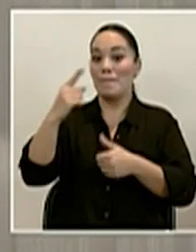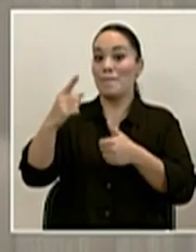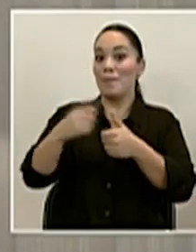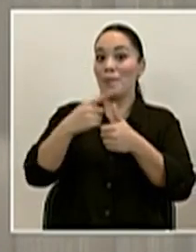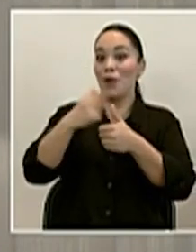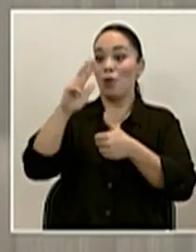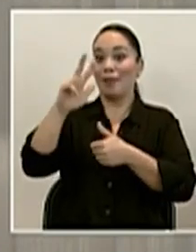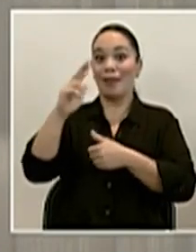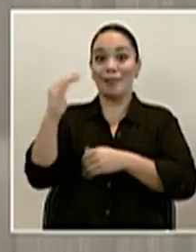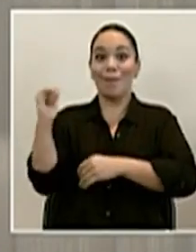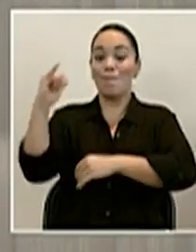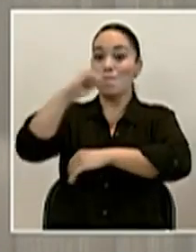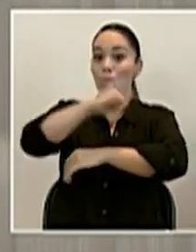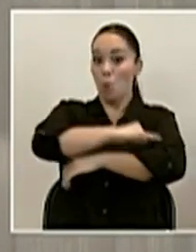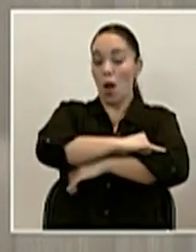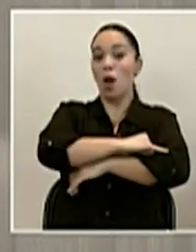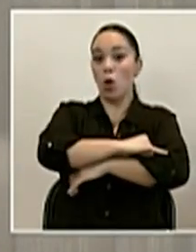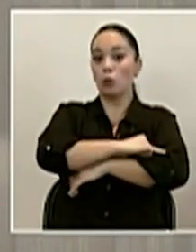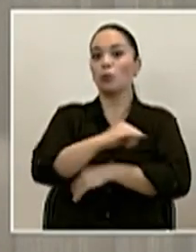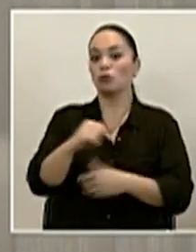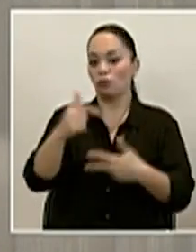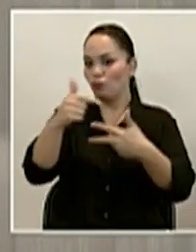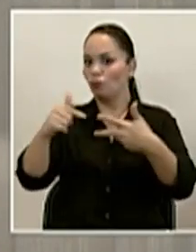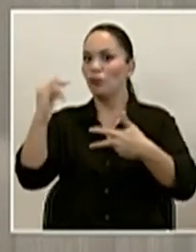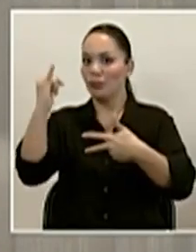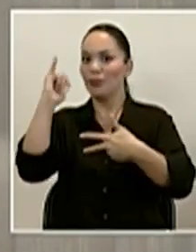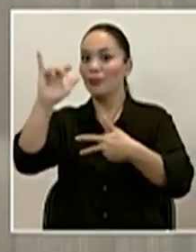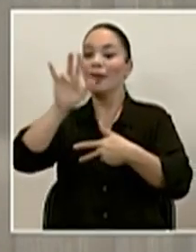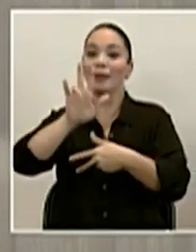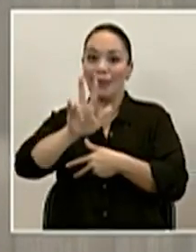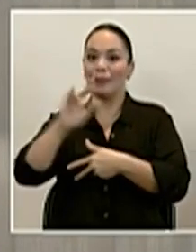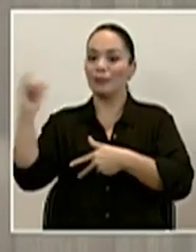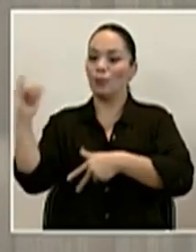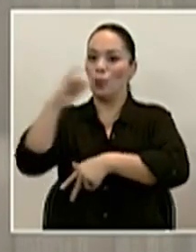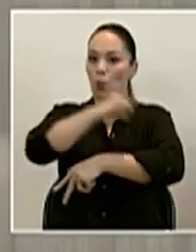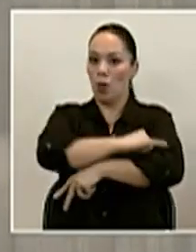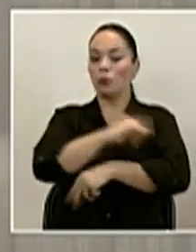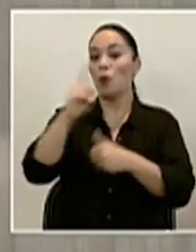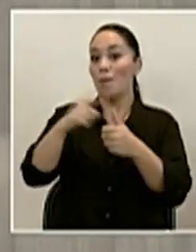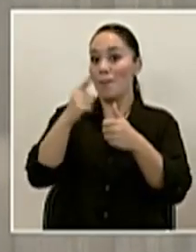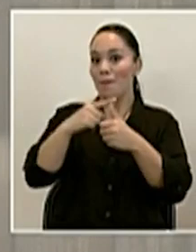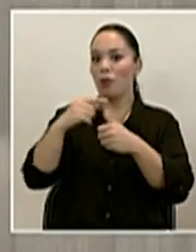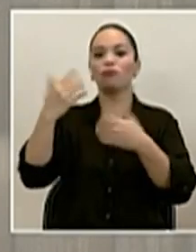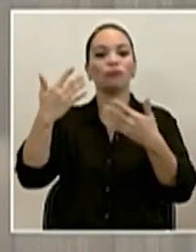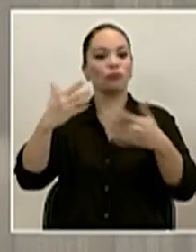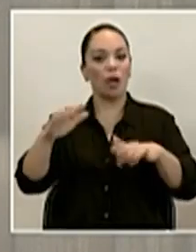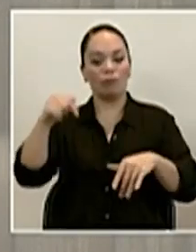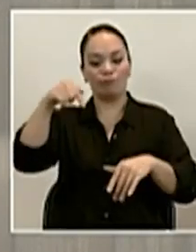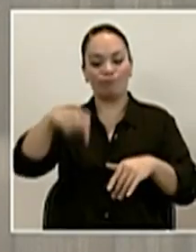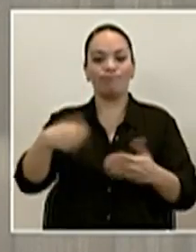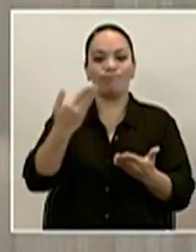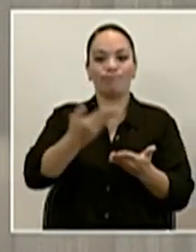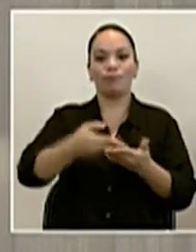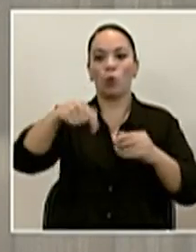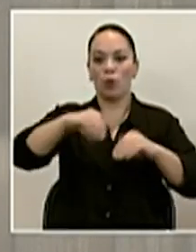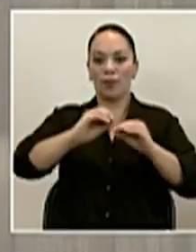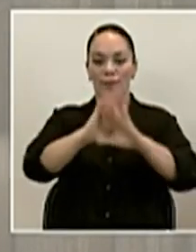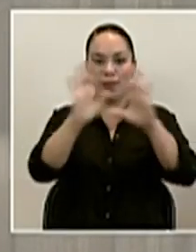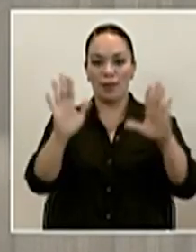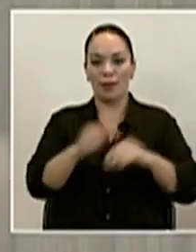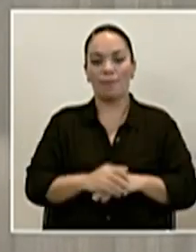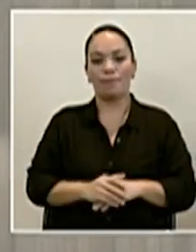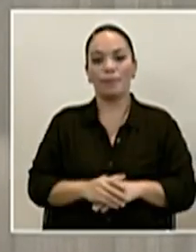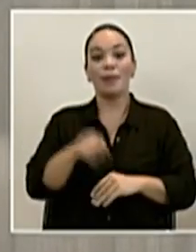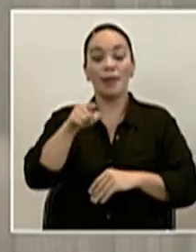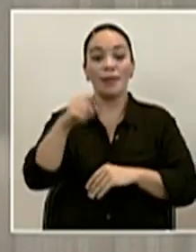vienen desde la república popular de China hacia Costa Rica ya llegó en esta mañana. Este